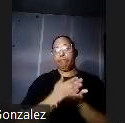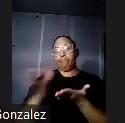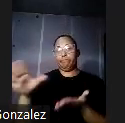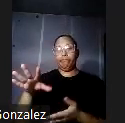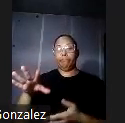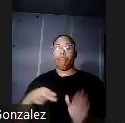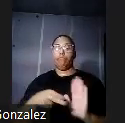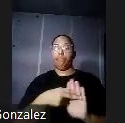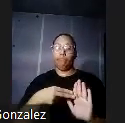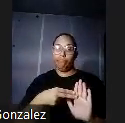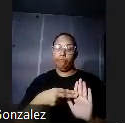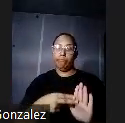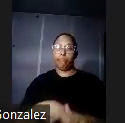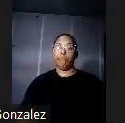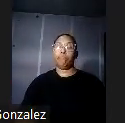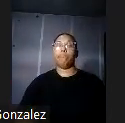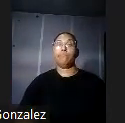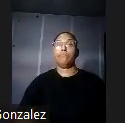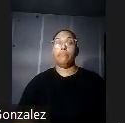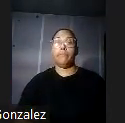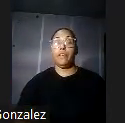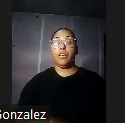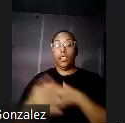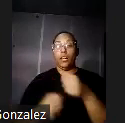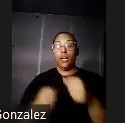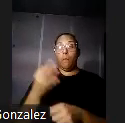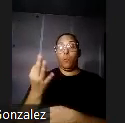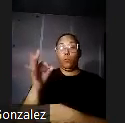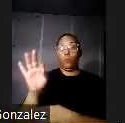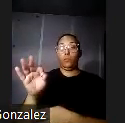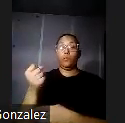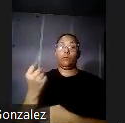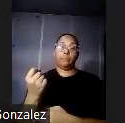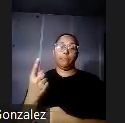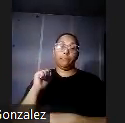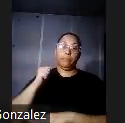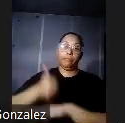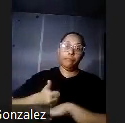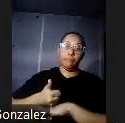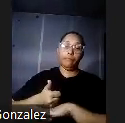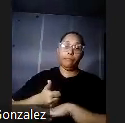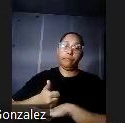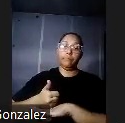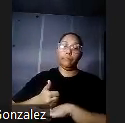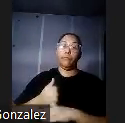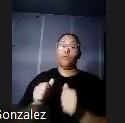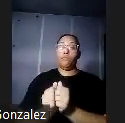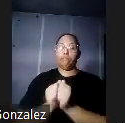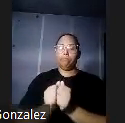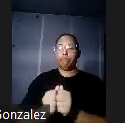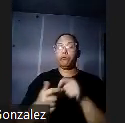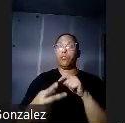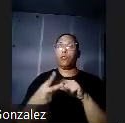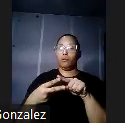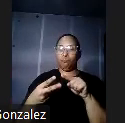cargo civil era incompatible en 1911 fundó junto a los doctores Pedro Gutiérrez y Garavide